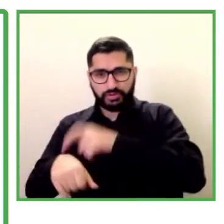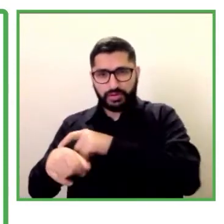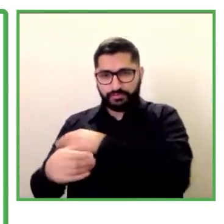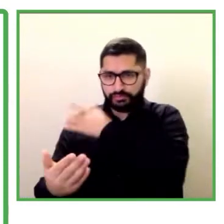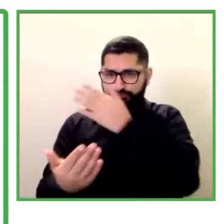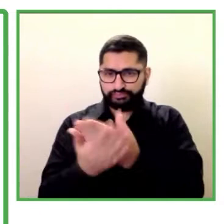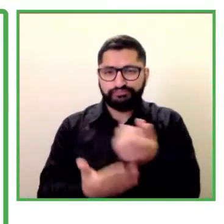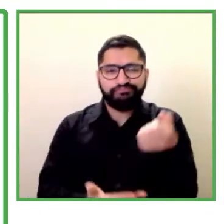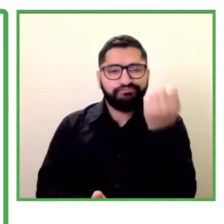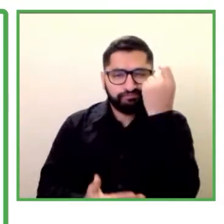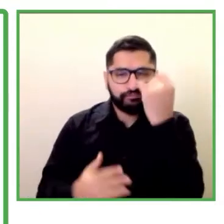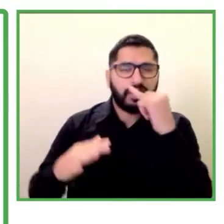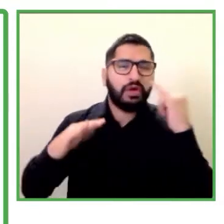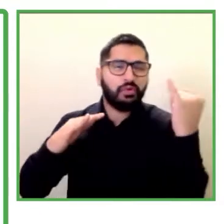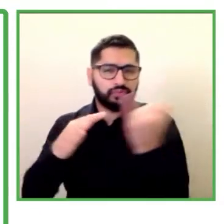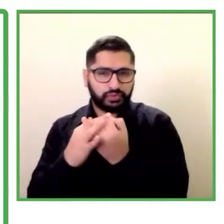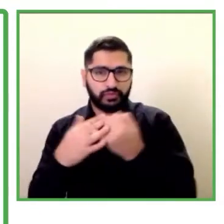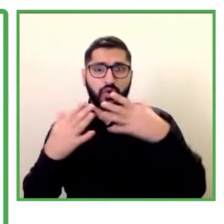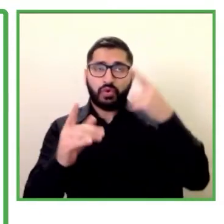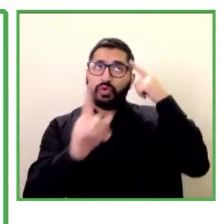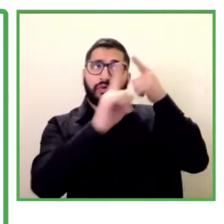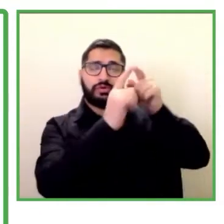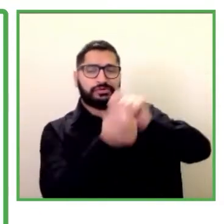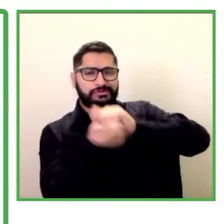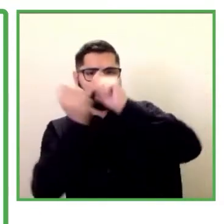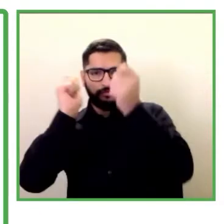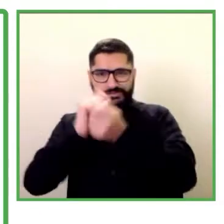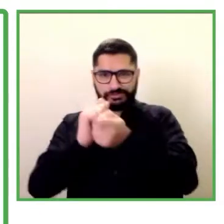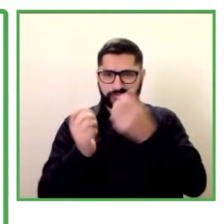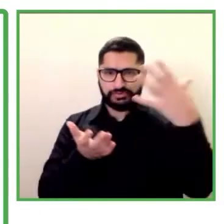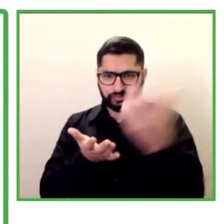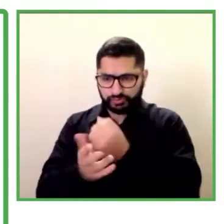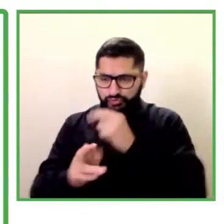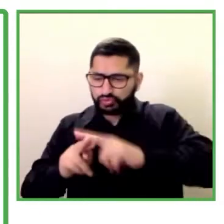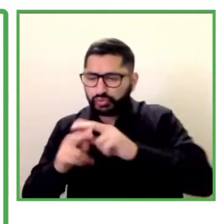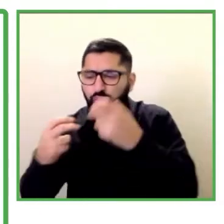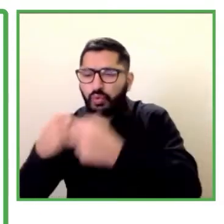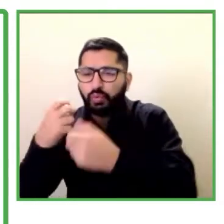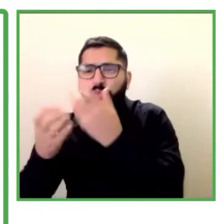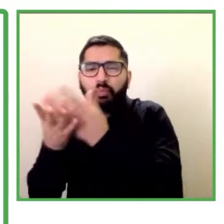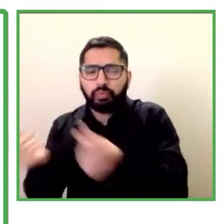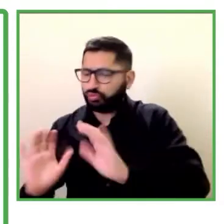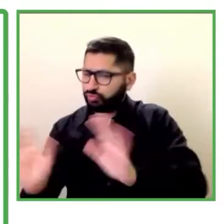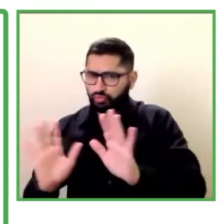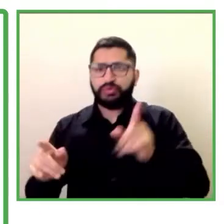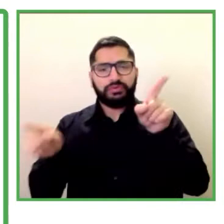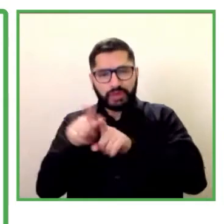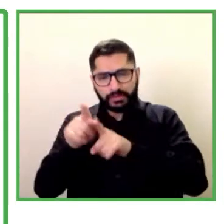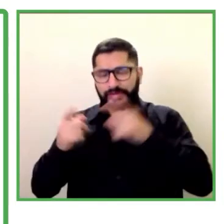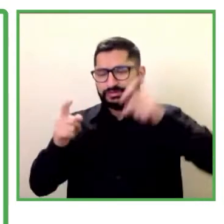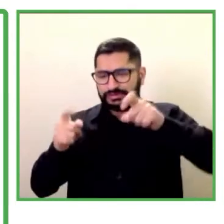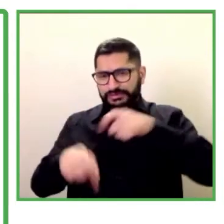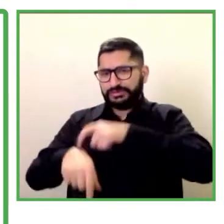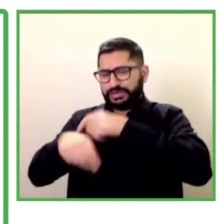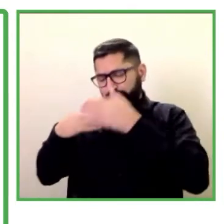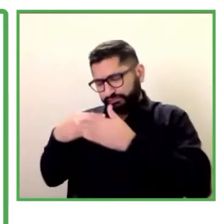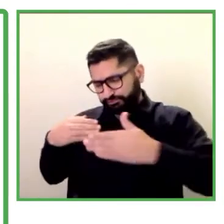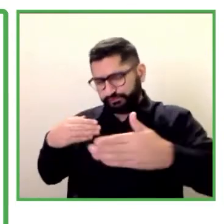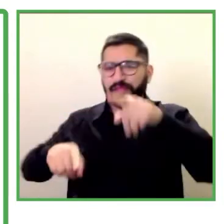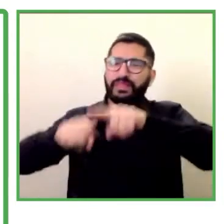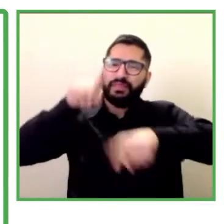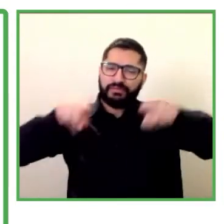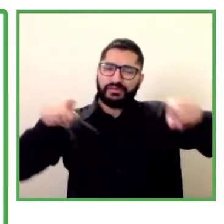adaptativo que no tiene una solución única ni tampoco sostenida en el tiempo la diversidad de las realidades y las situaciones que enfrenta nuestra sociedad solo